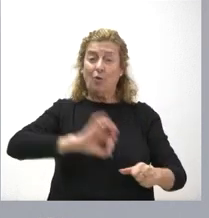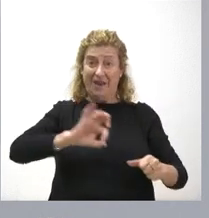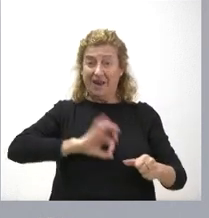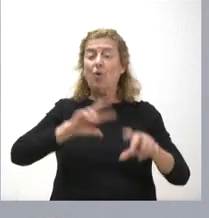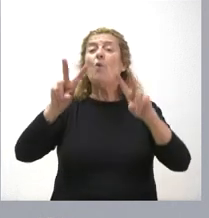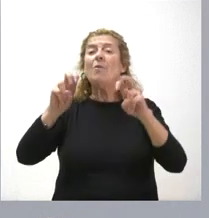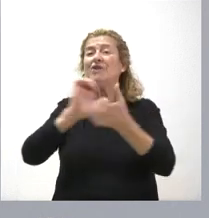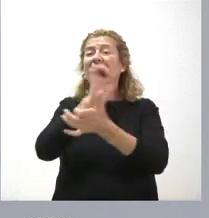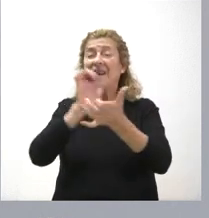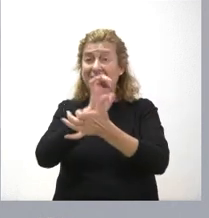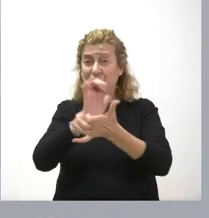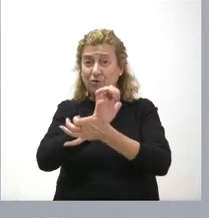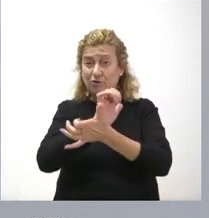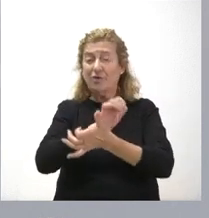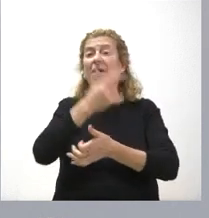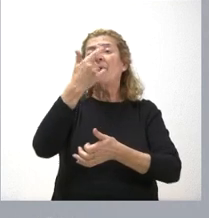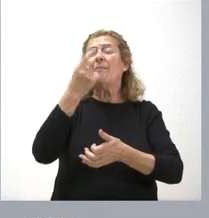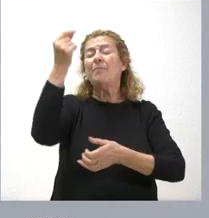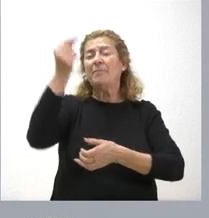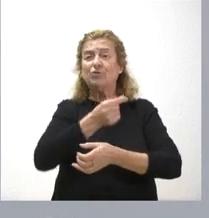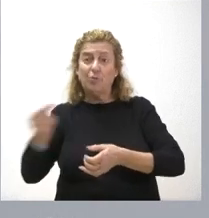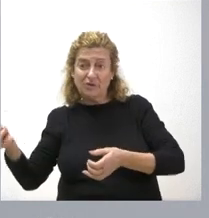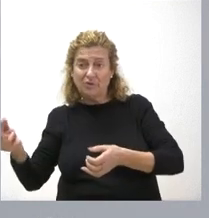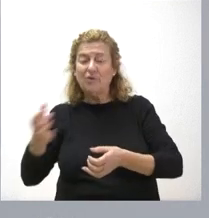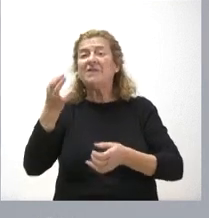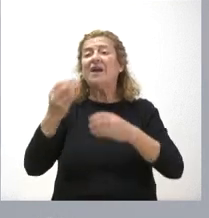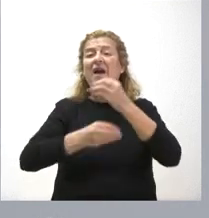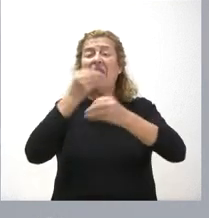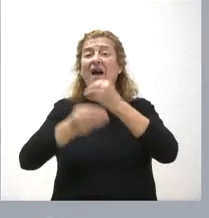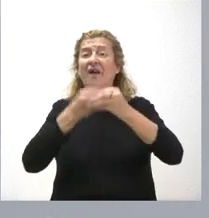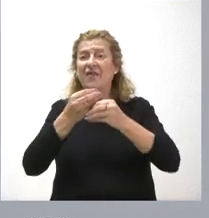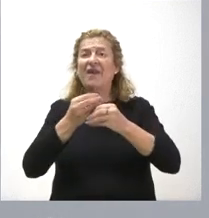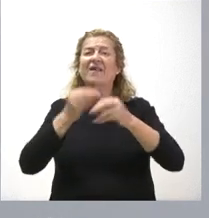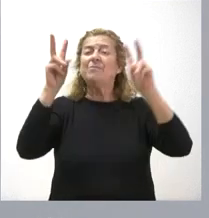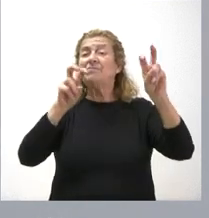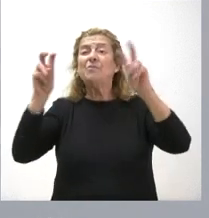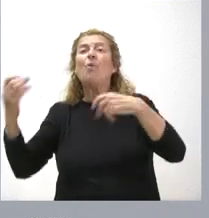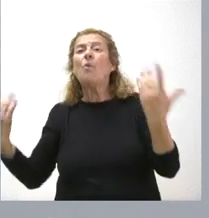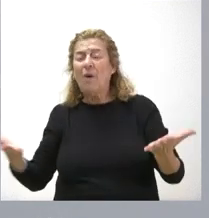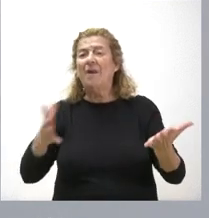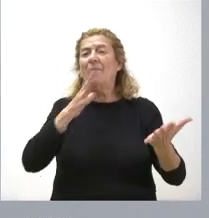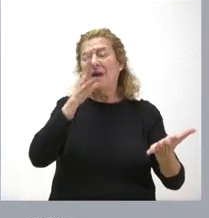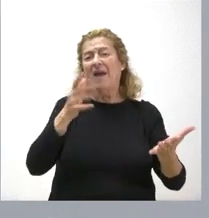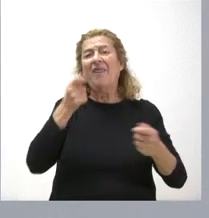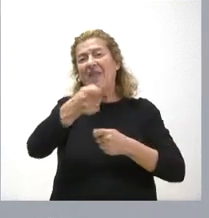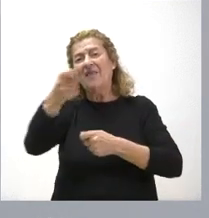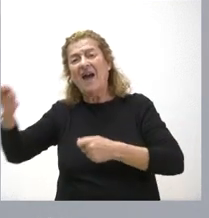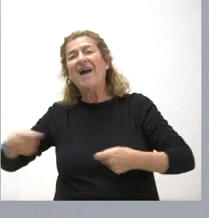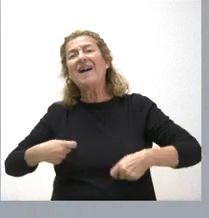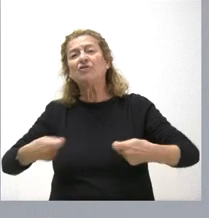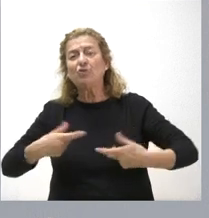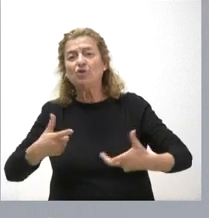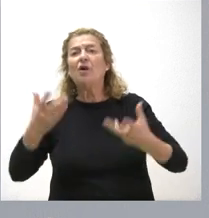créditos del presupuesto que se regula en qué términos se procede a la imputación de gastos